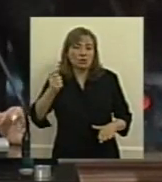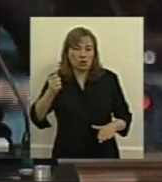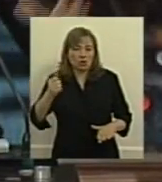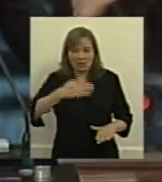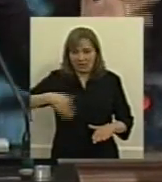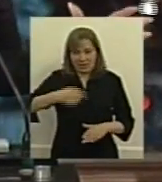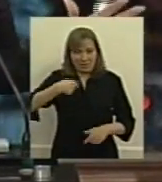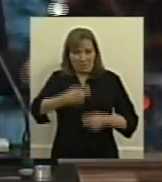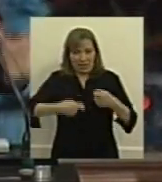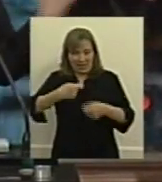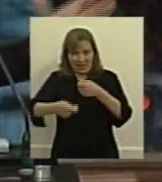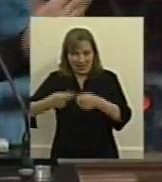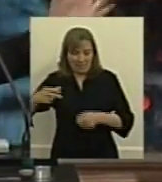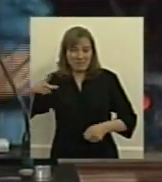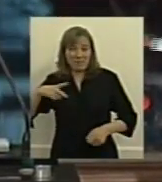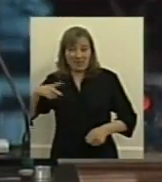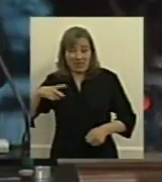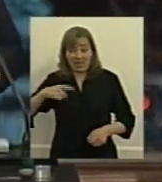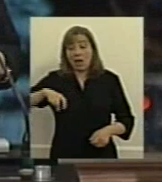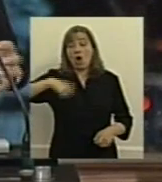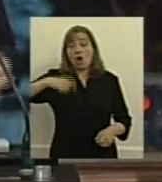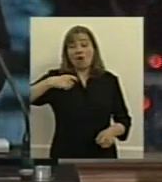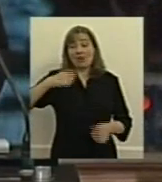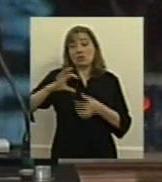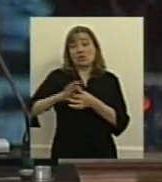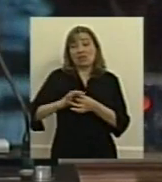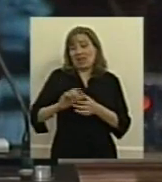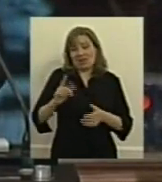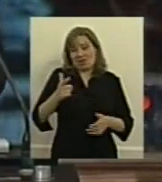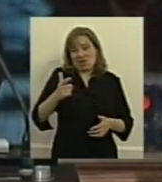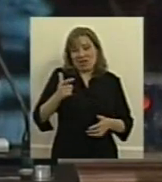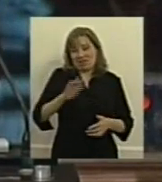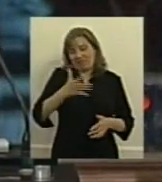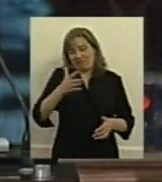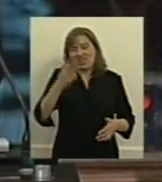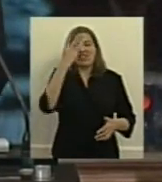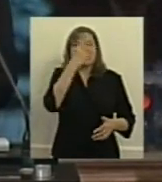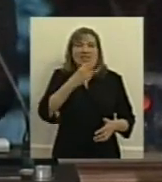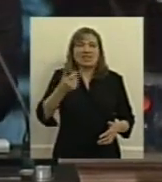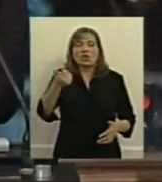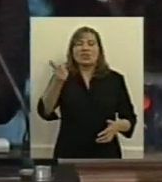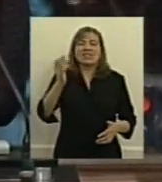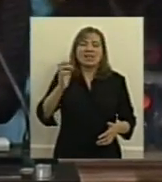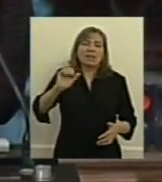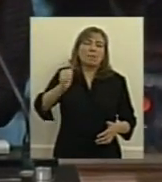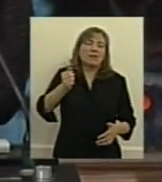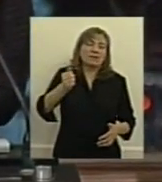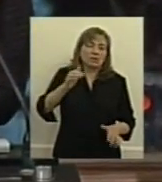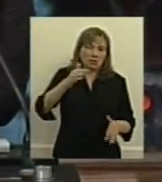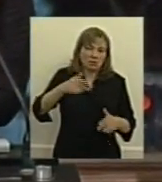medicina prepaga en tanto que en las obras sociales no alcanzan los 360 pesos las que más